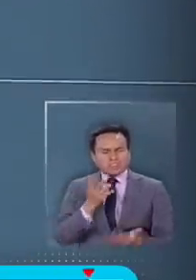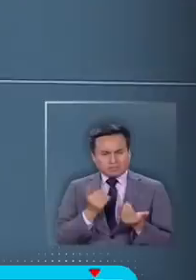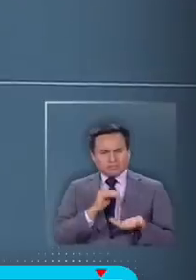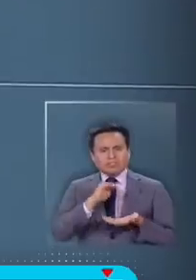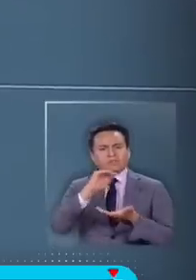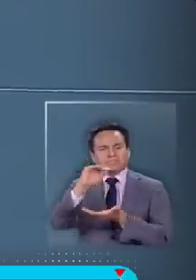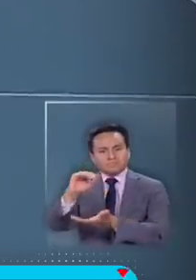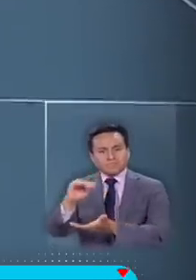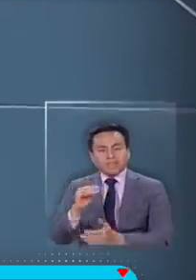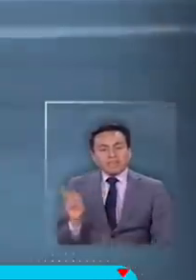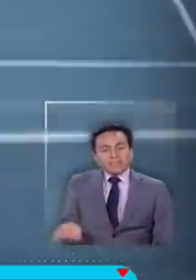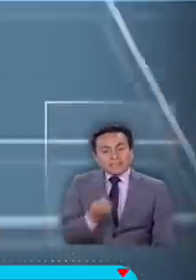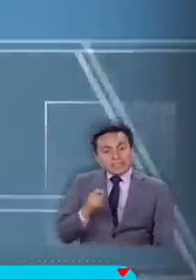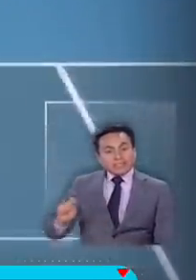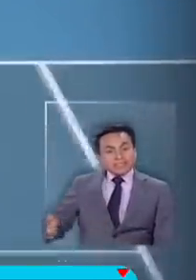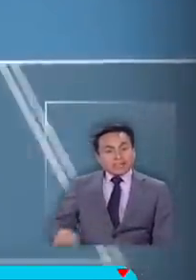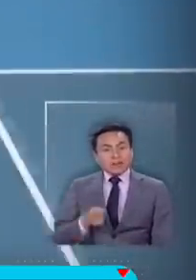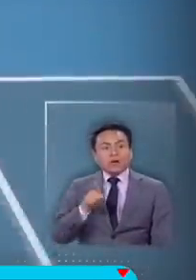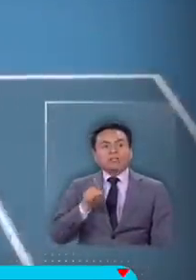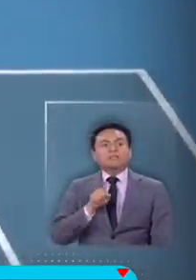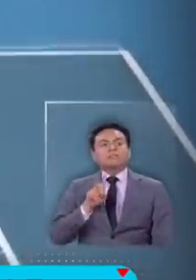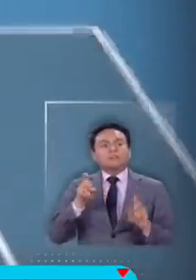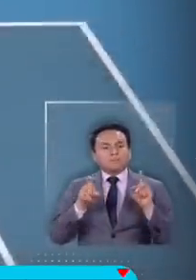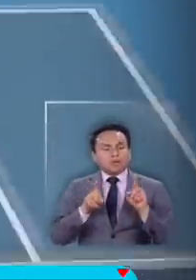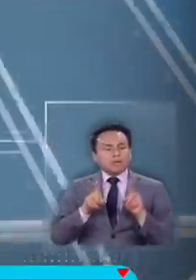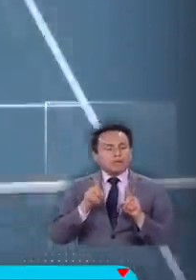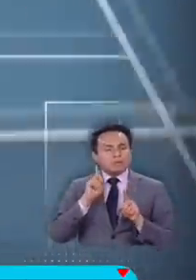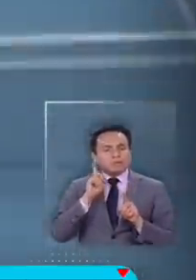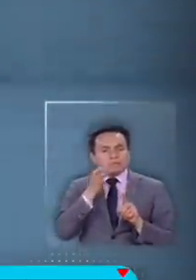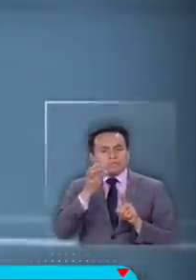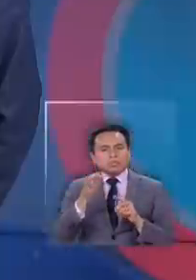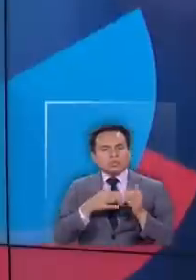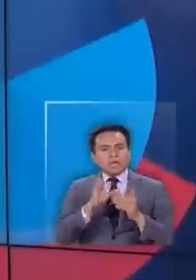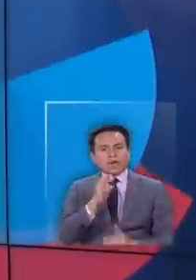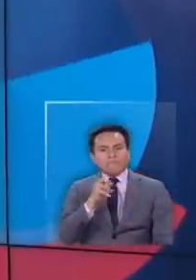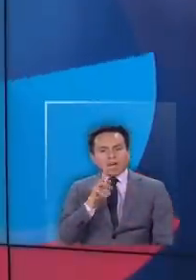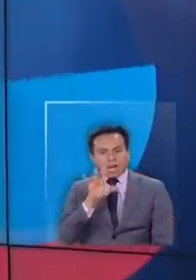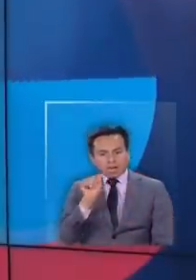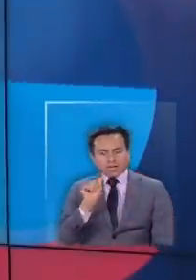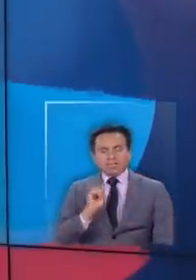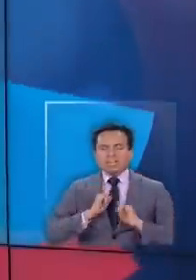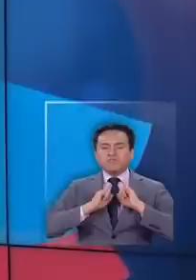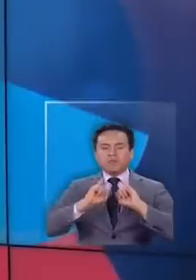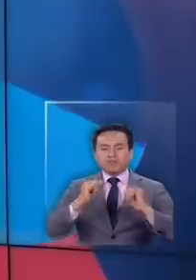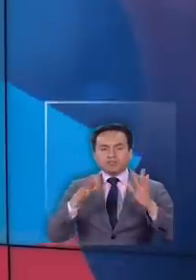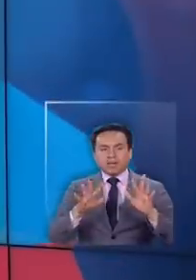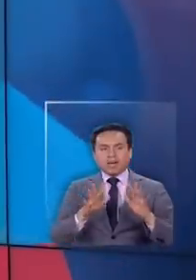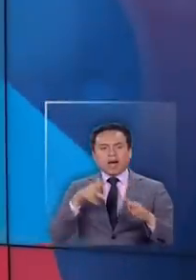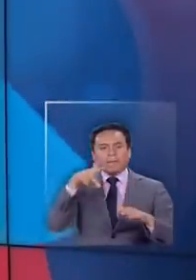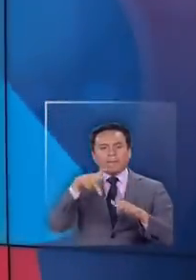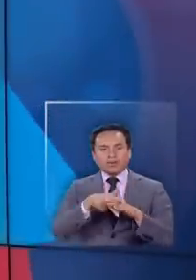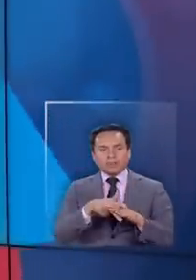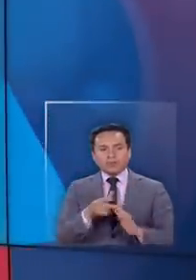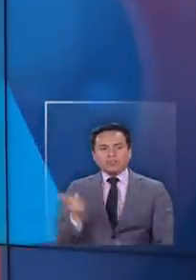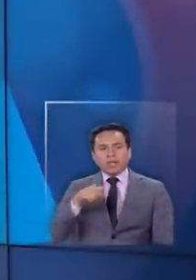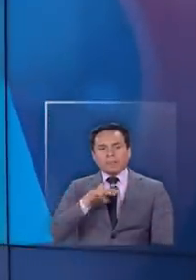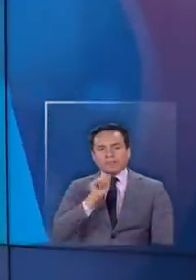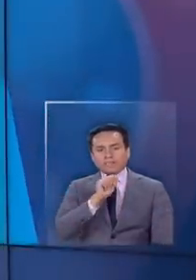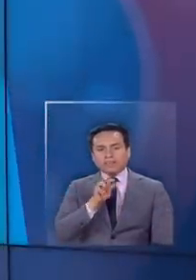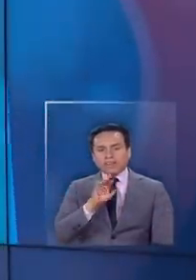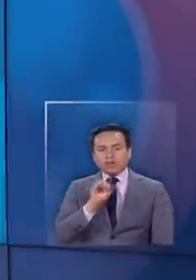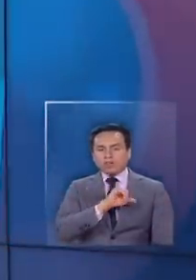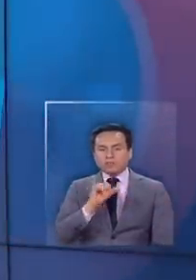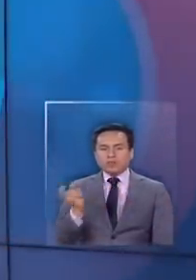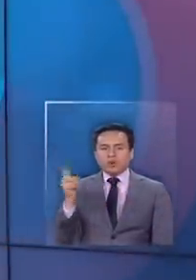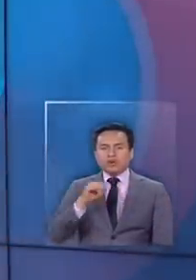necesite el tenista está recordemos en su hogar en Canberra y con esta información vamos a la pausa continúa Matías del